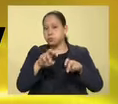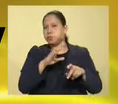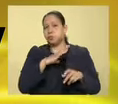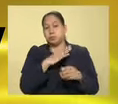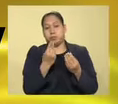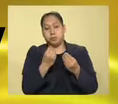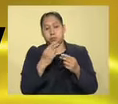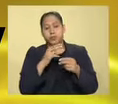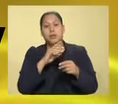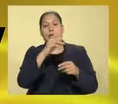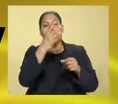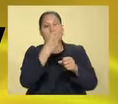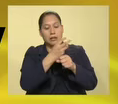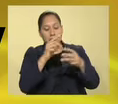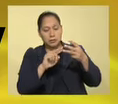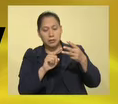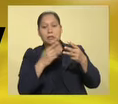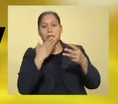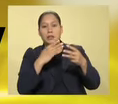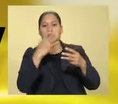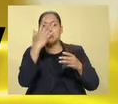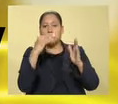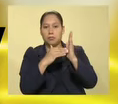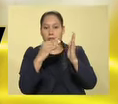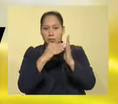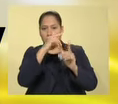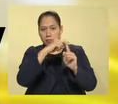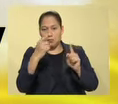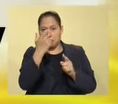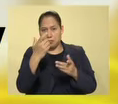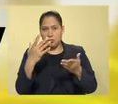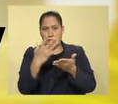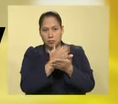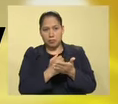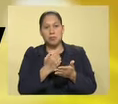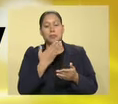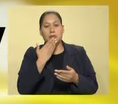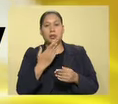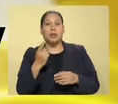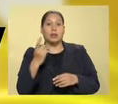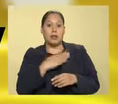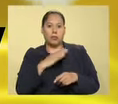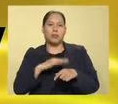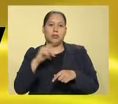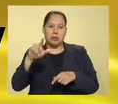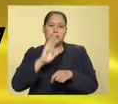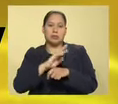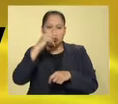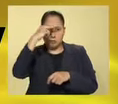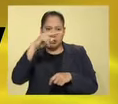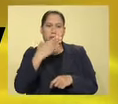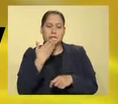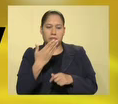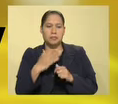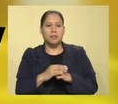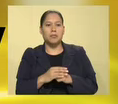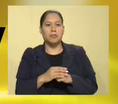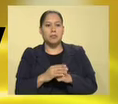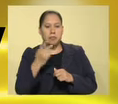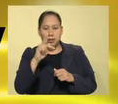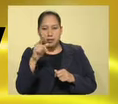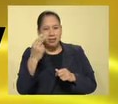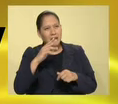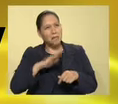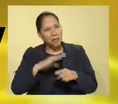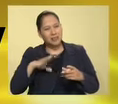llenas, está en tercer lugar y recaudó 5 millones y medio de pesos el fin de semana. Bueno, qué bueno porque es cine mexicano, ¿no? Es bueno, es bueno, pero tienen que